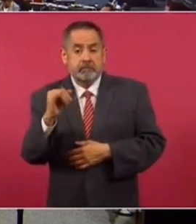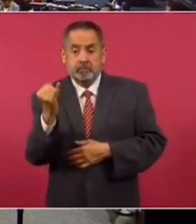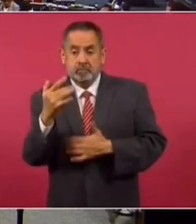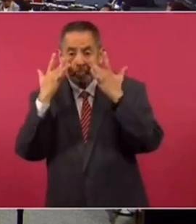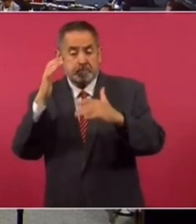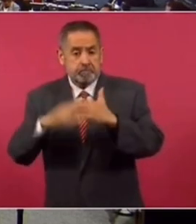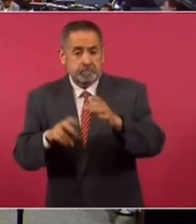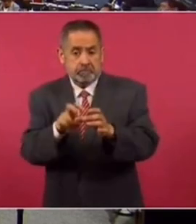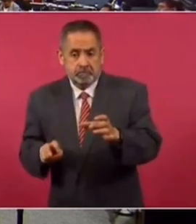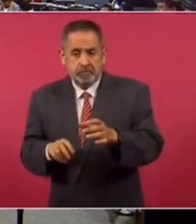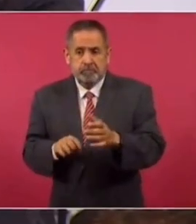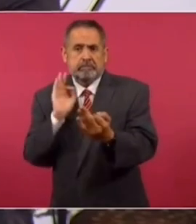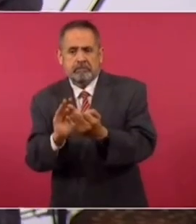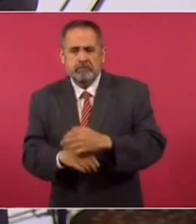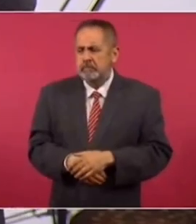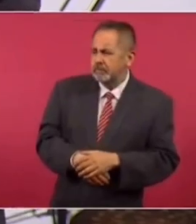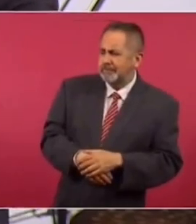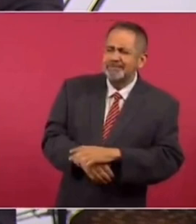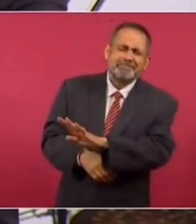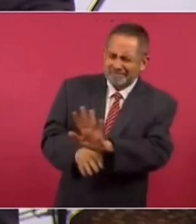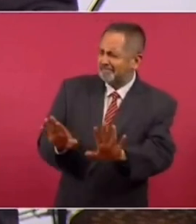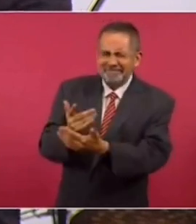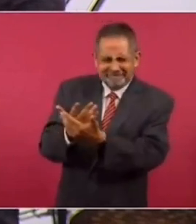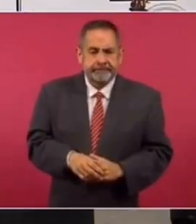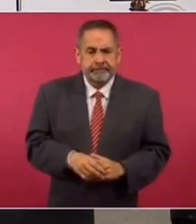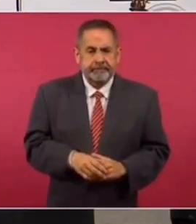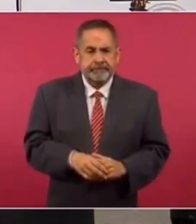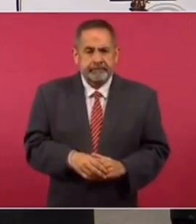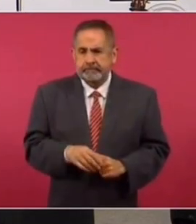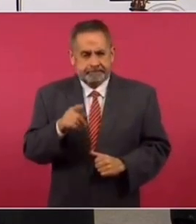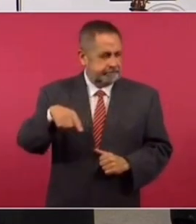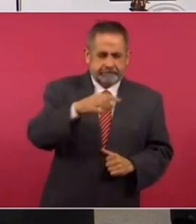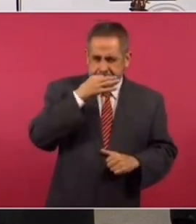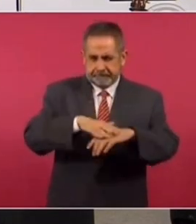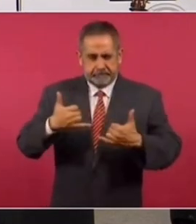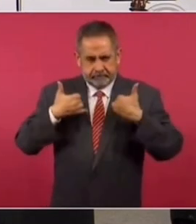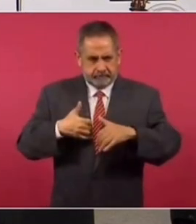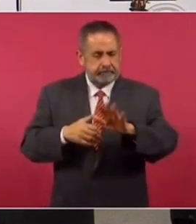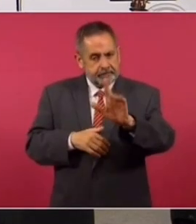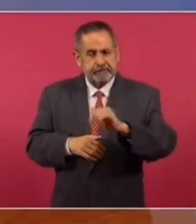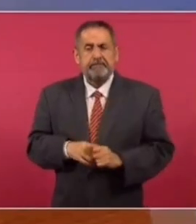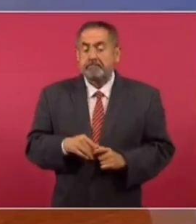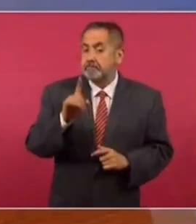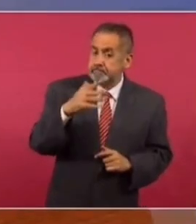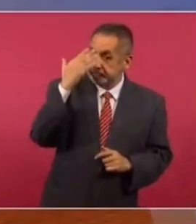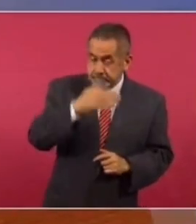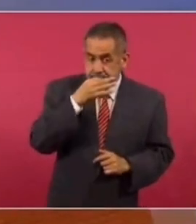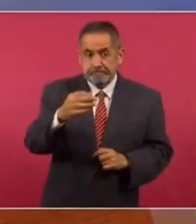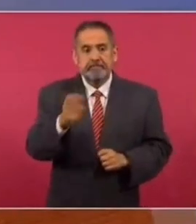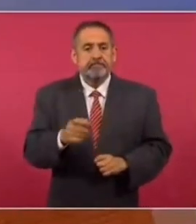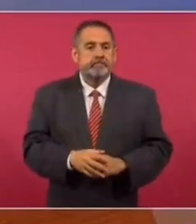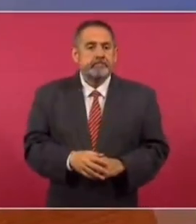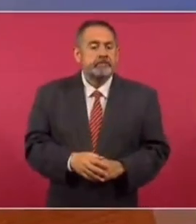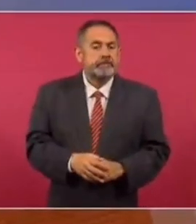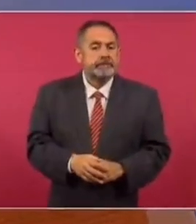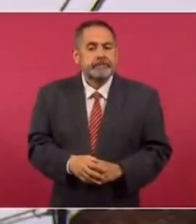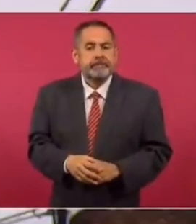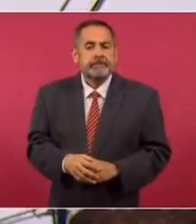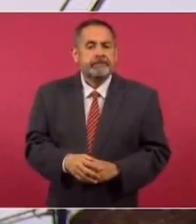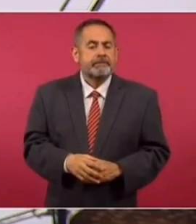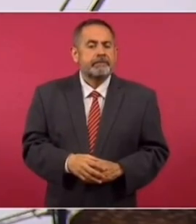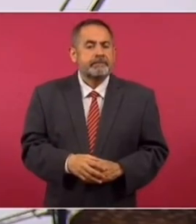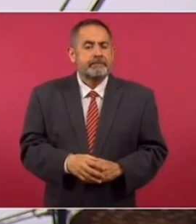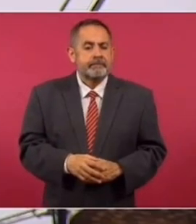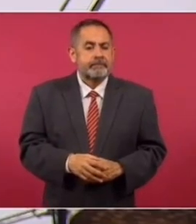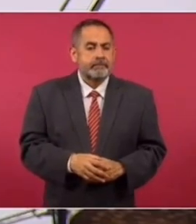tiempo. Sí, pero hay que esperar a los jóvenes. Primero que sepan la importancia que tiene